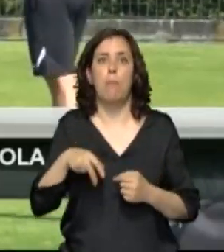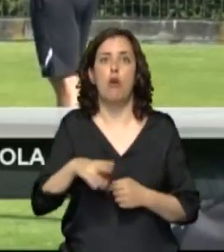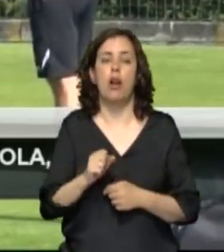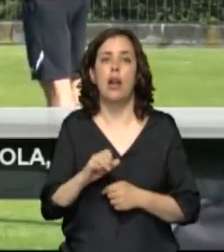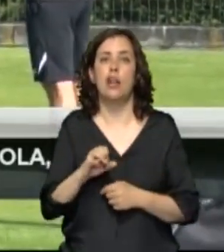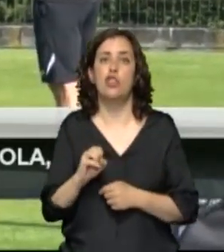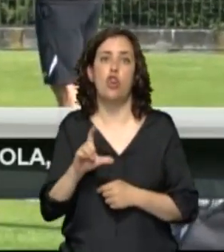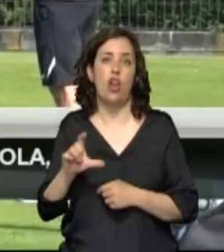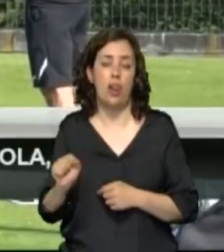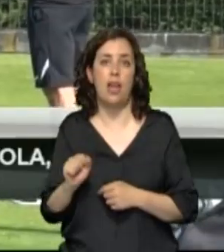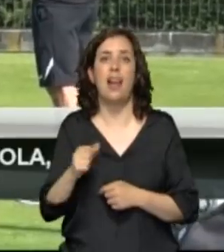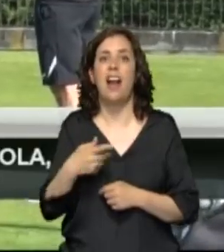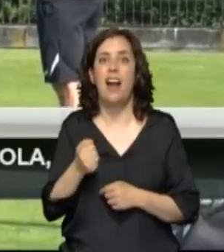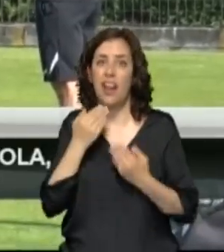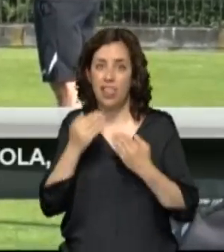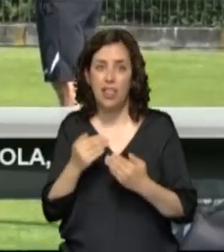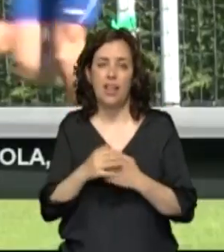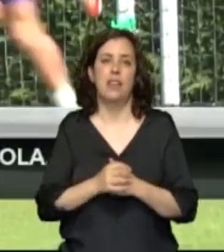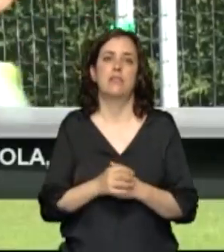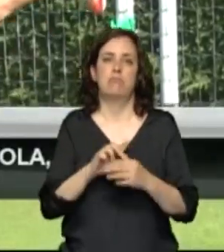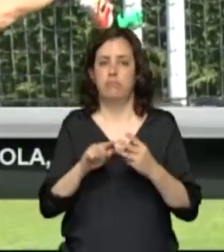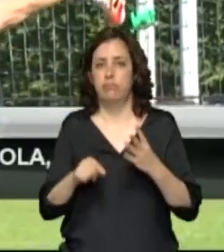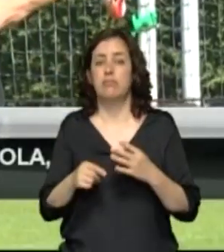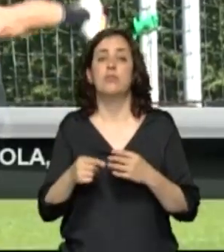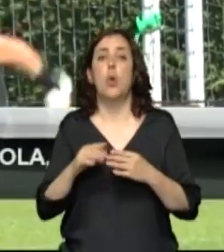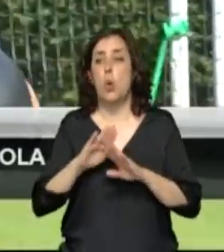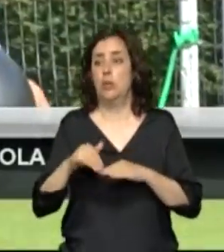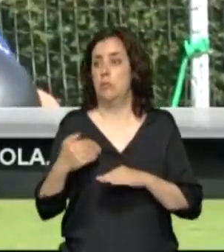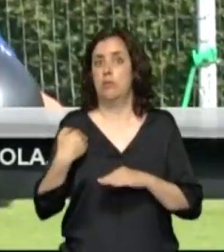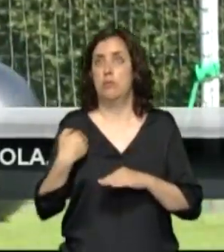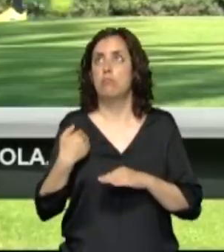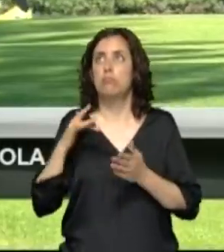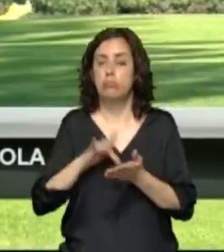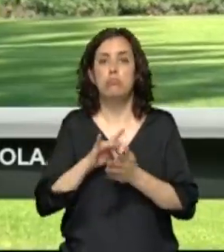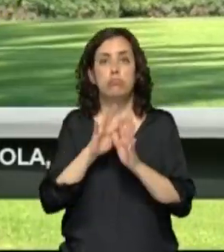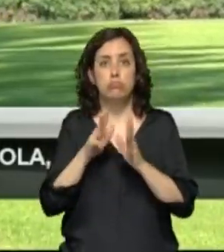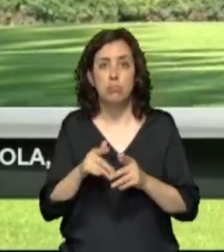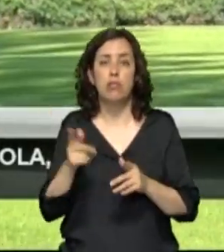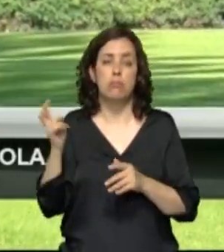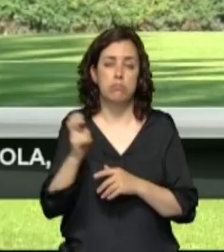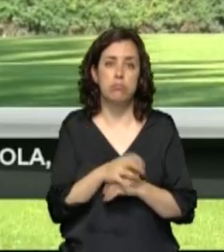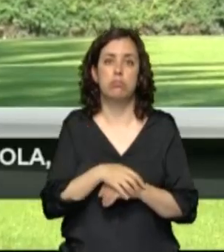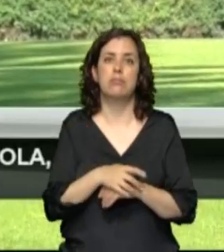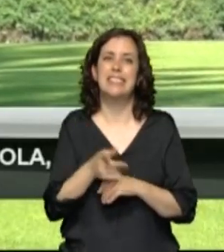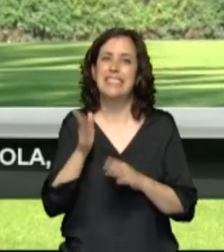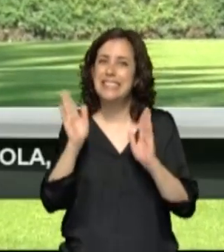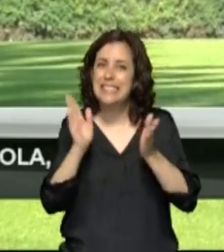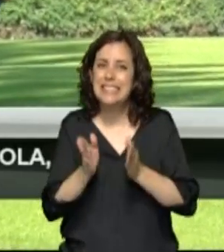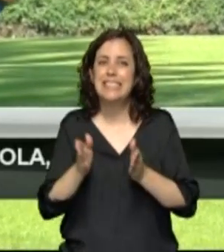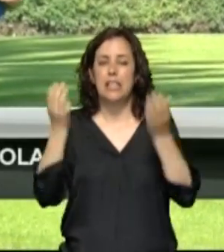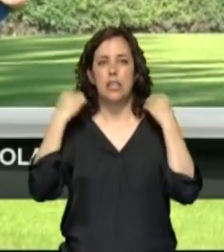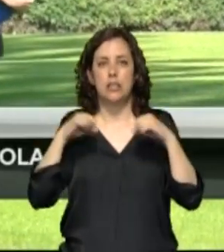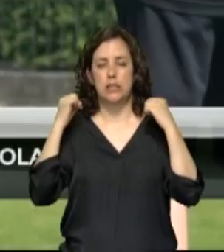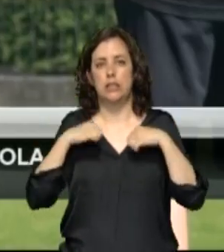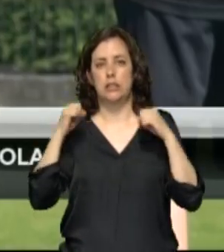y Marc Cardona. Si bien este último ha estado presente en la sesión de este miércoles. Una jornada de recuperación en Tajonar junto a